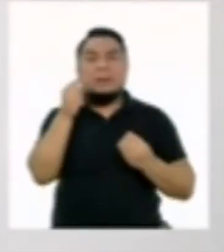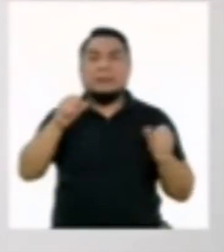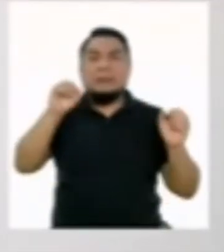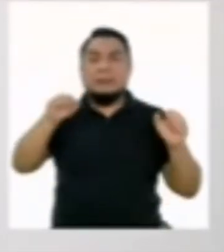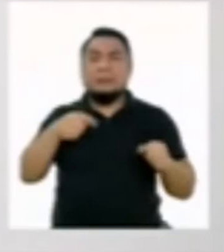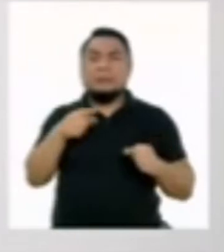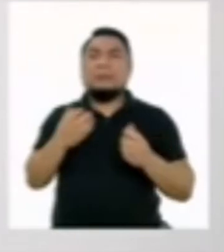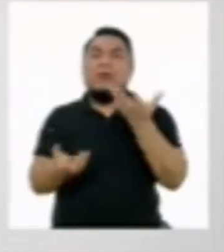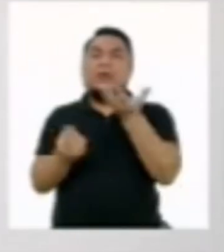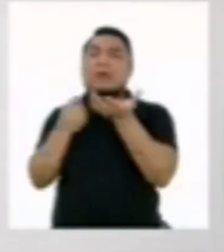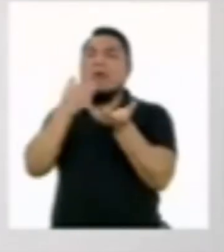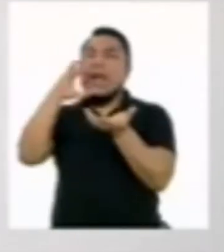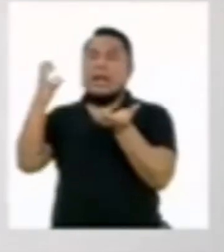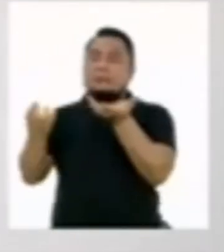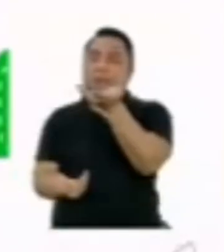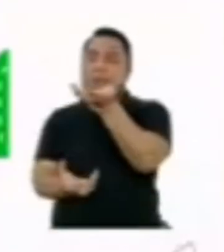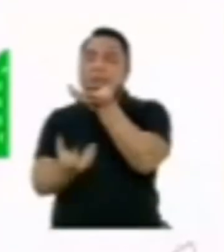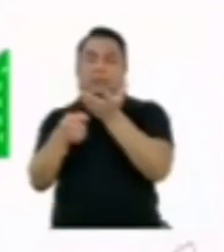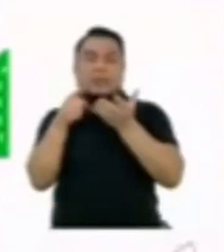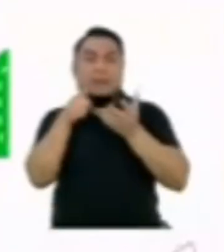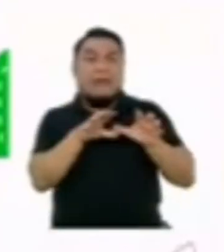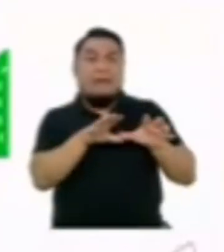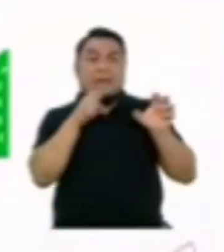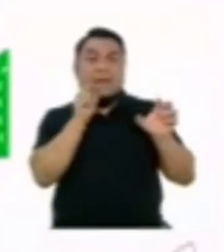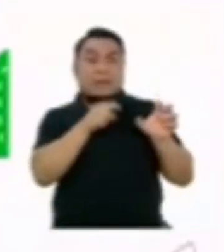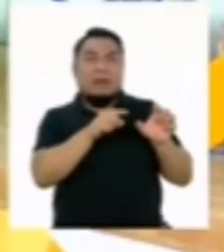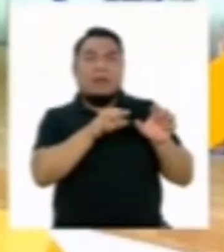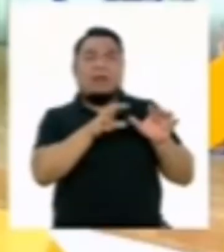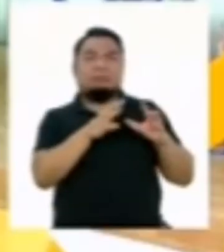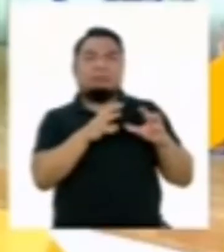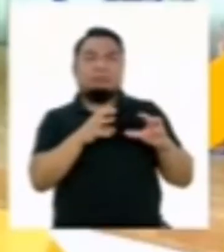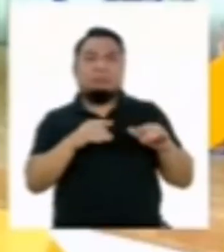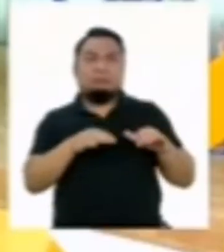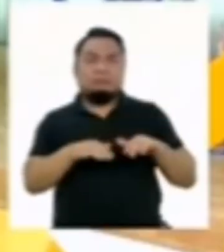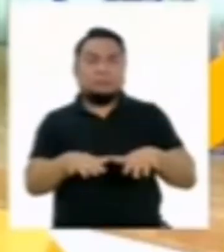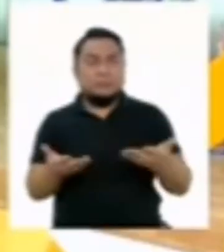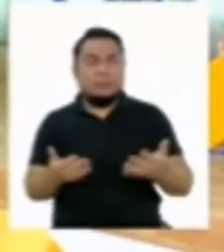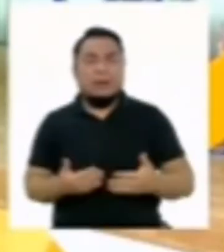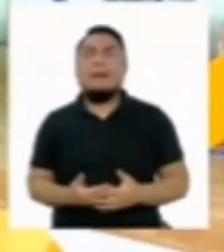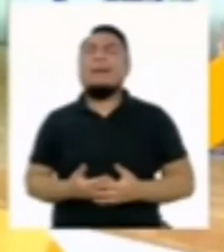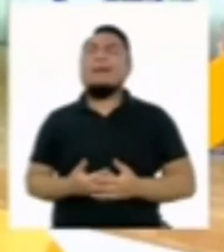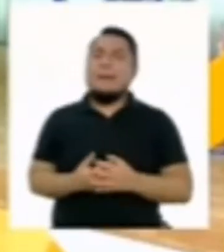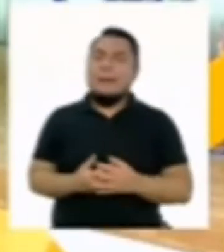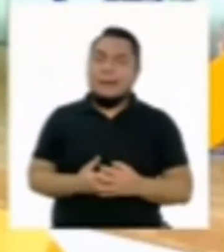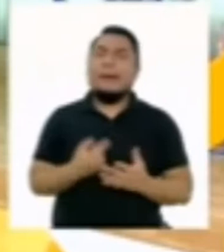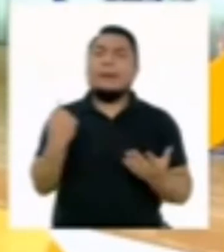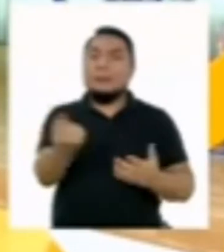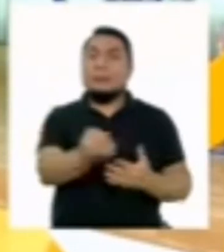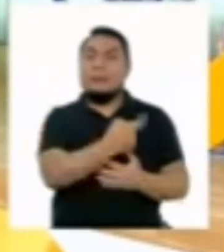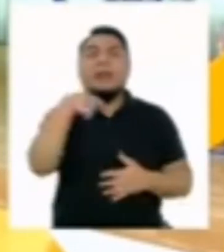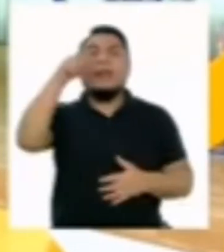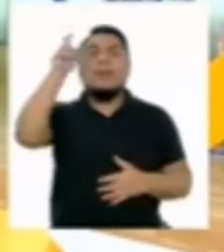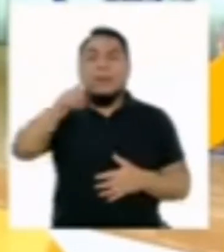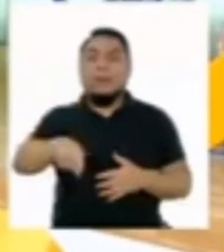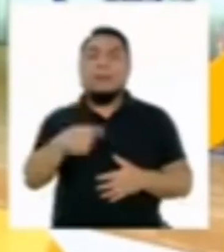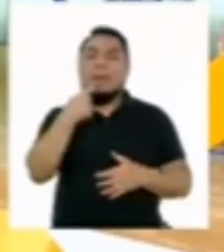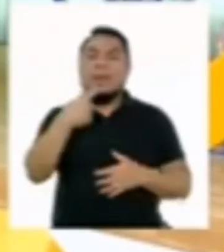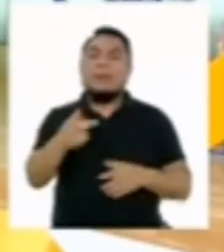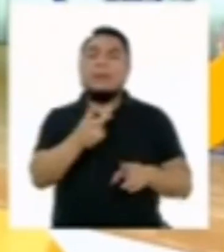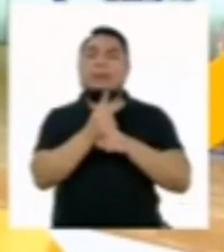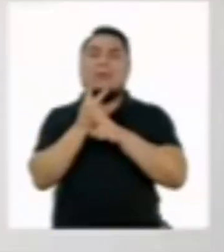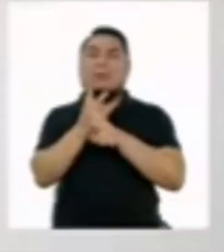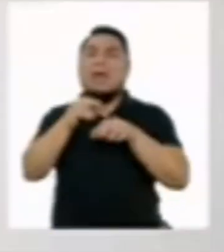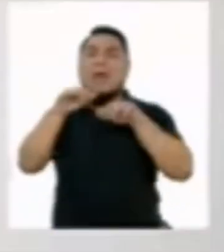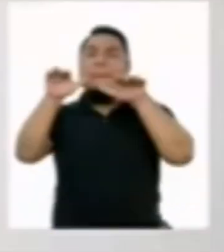de que se estén derritiendo los glaciares. Entonces, todos debemos de procurar reducir nuestra